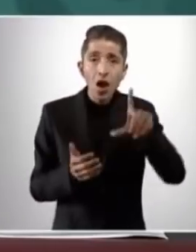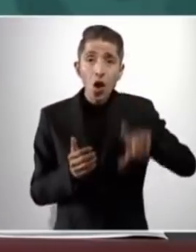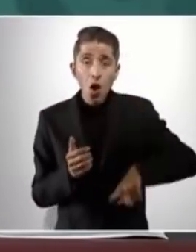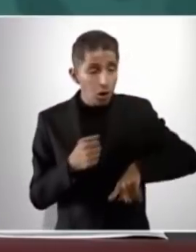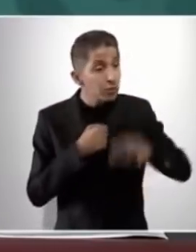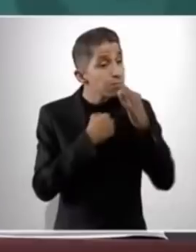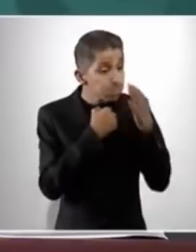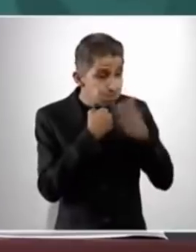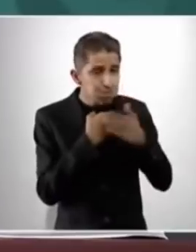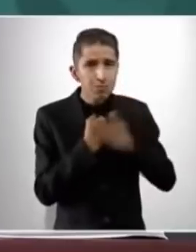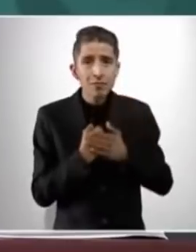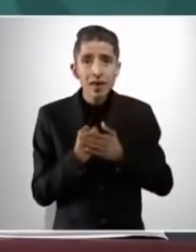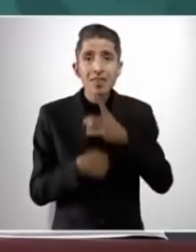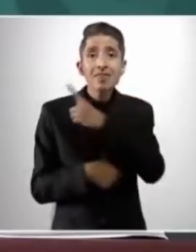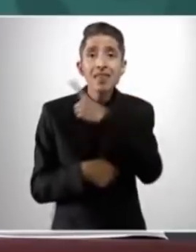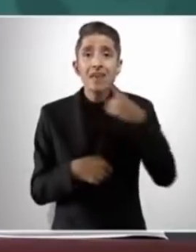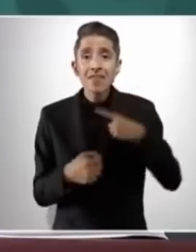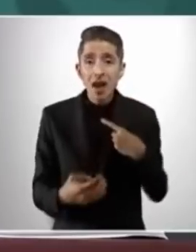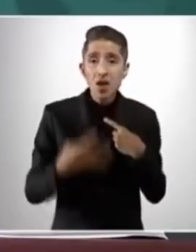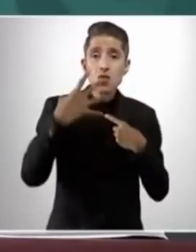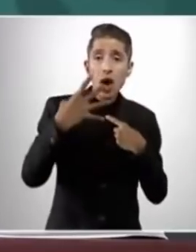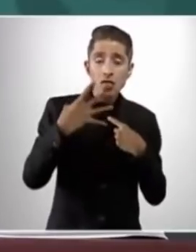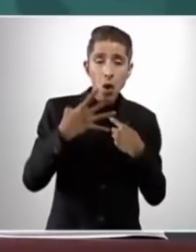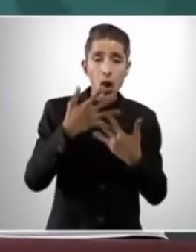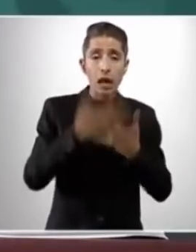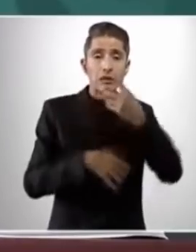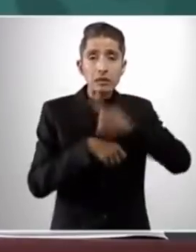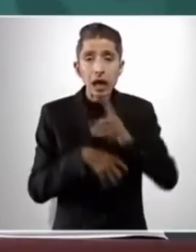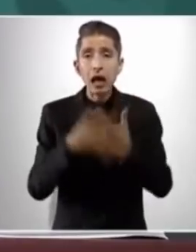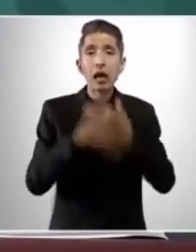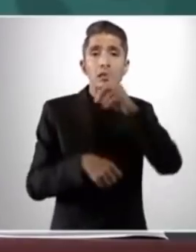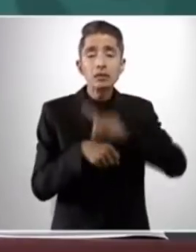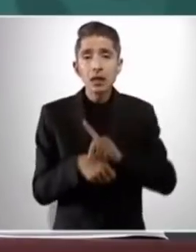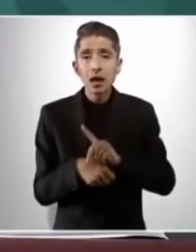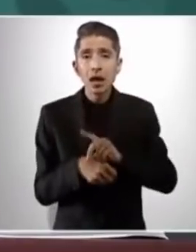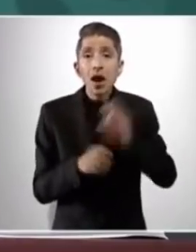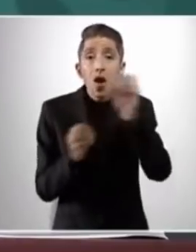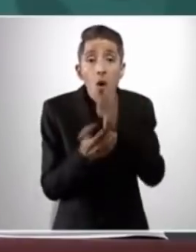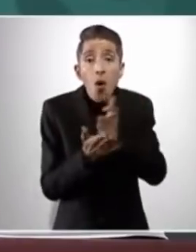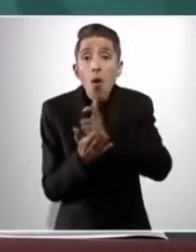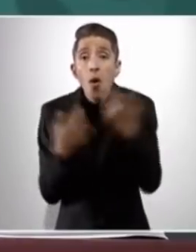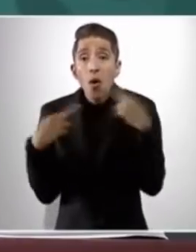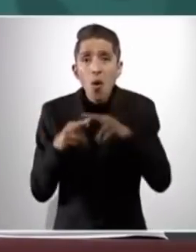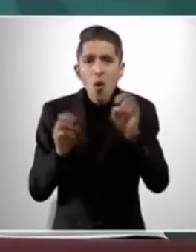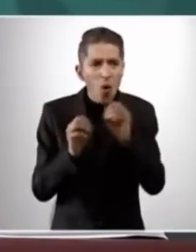que se deben cuatro quincenas, que no se le han pagado a los maestros. Entonces,